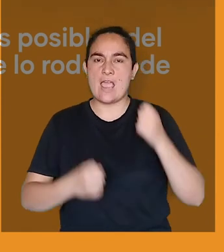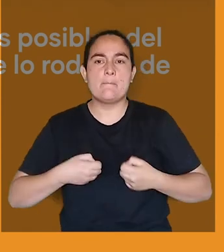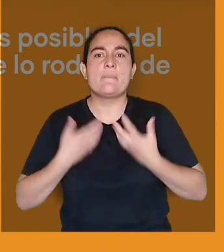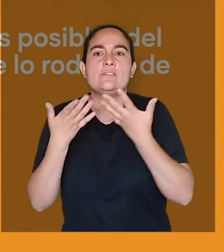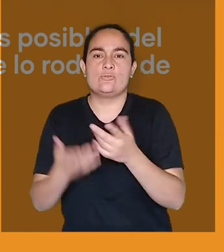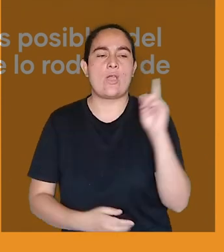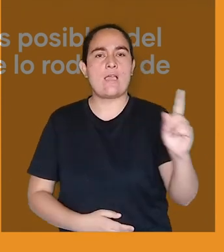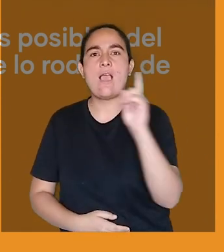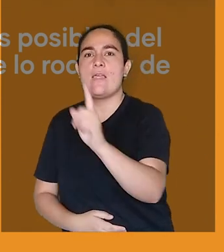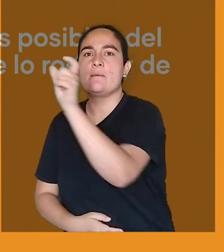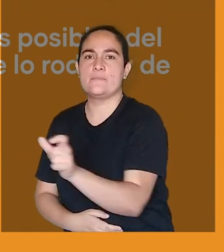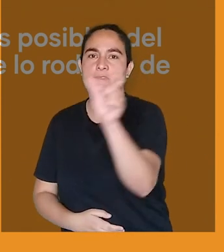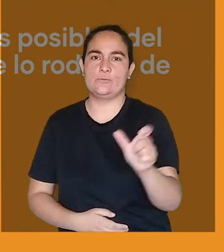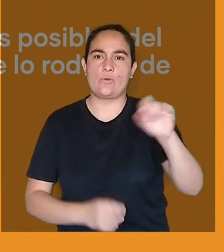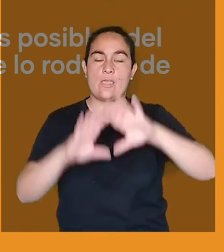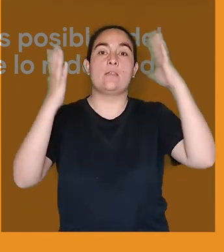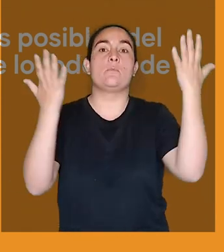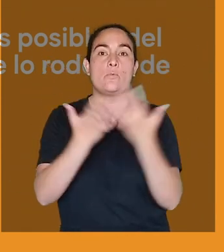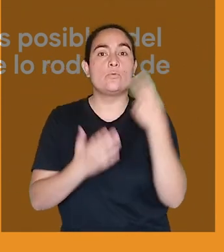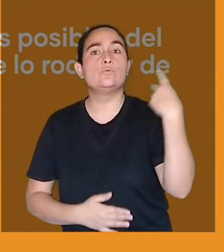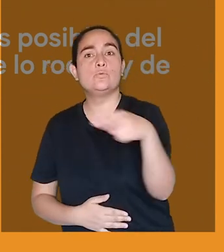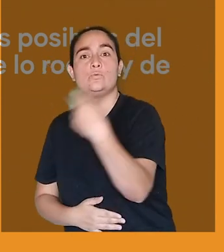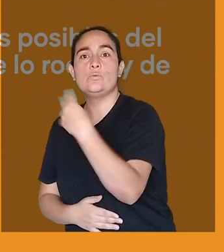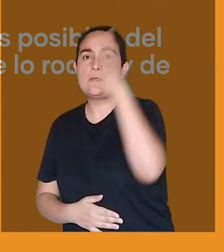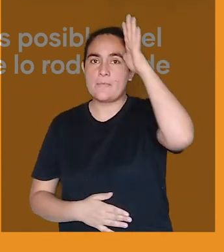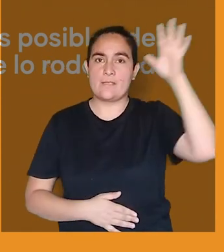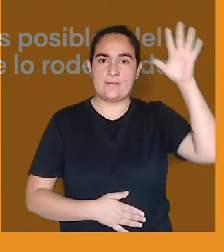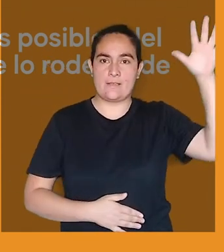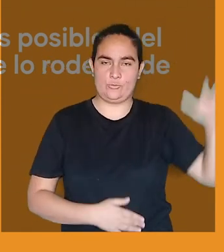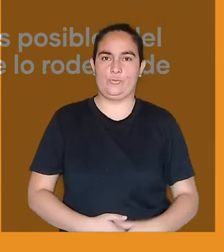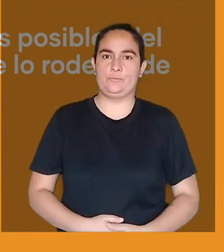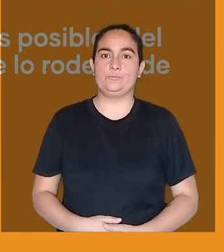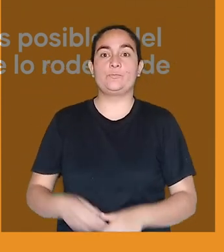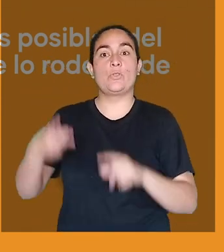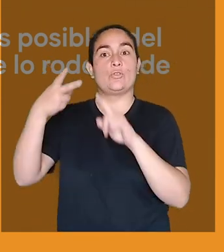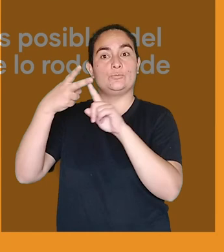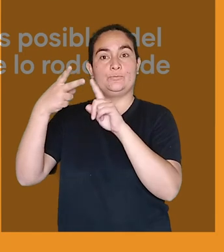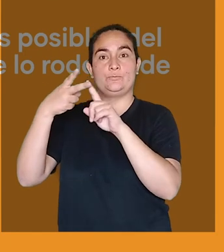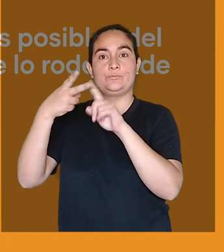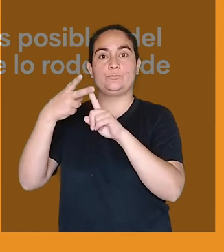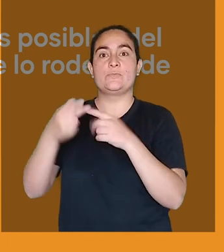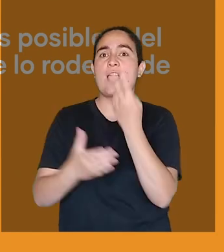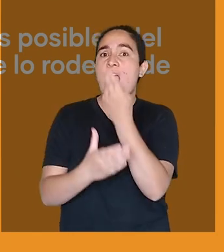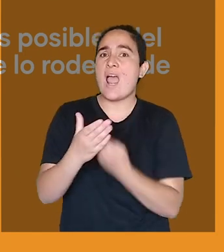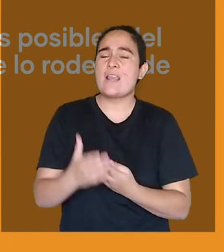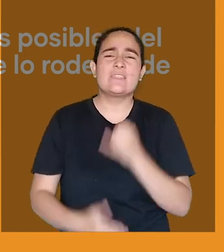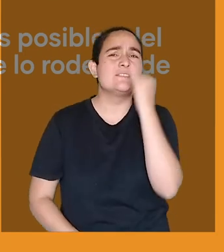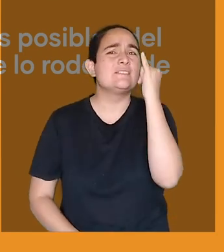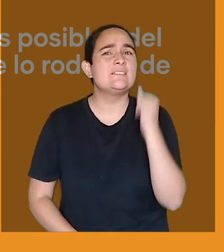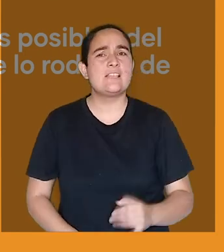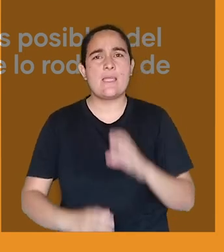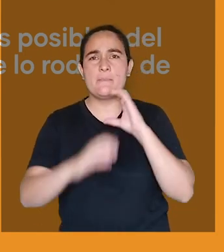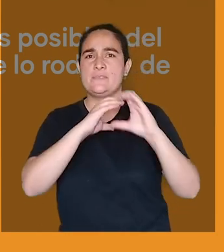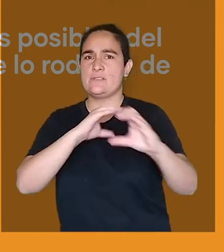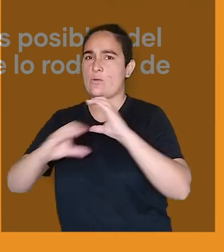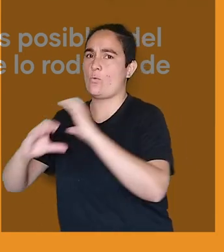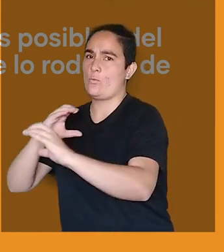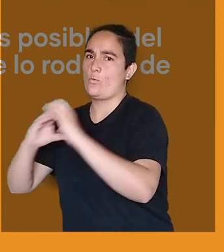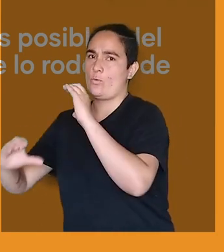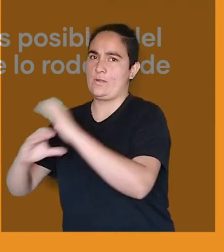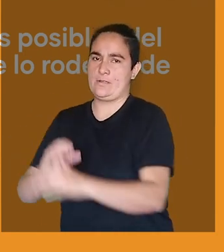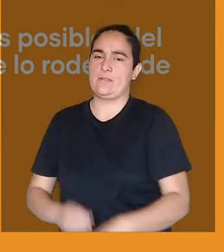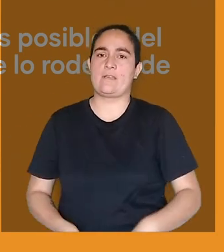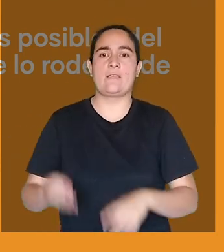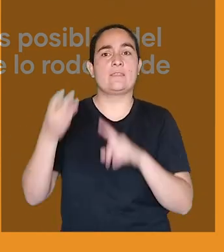posibles del ser humano respecto del mundo que lo rodea y de su imaginación. 2. El arte en todo momento